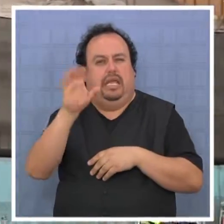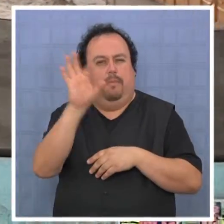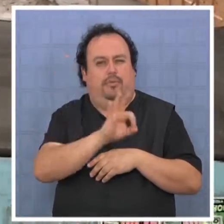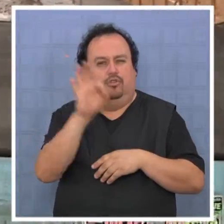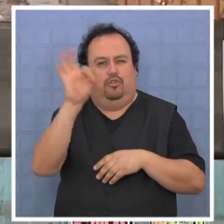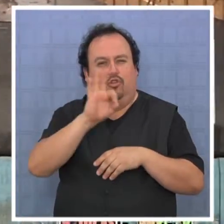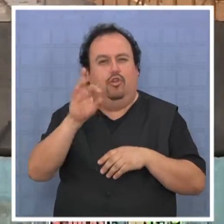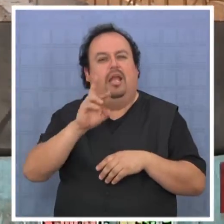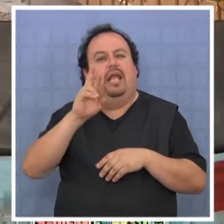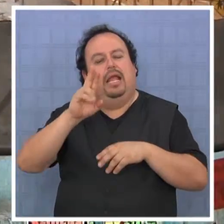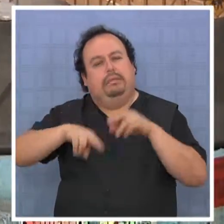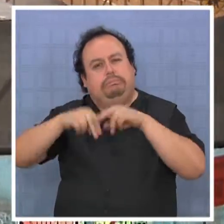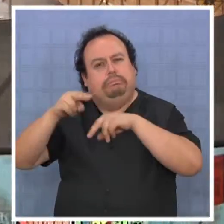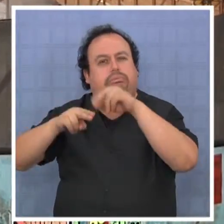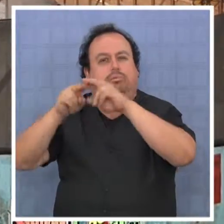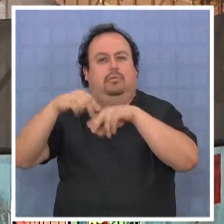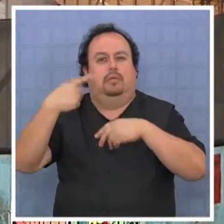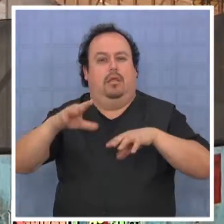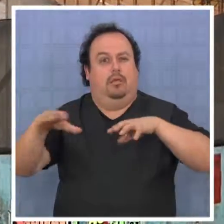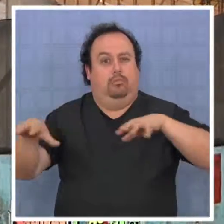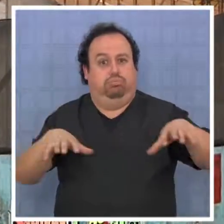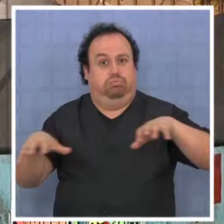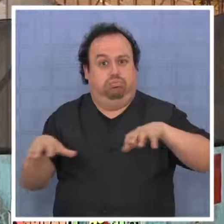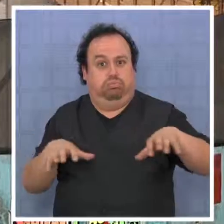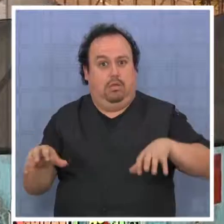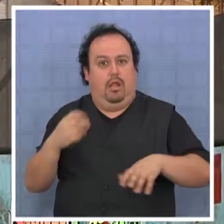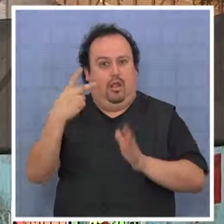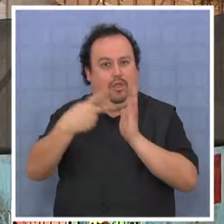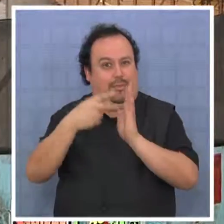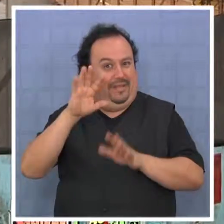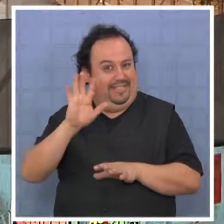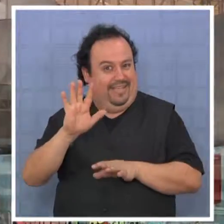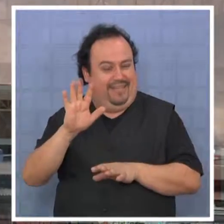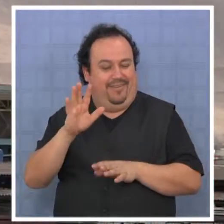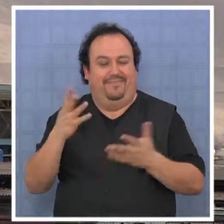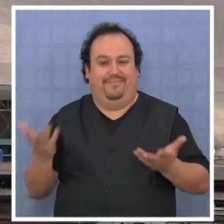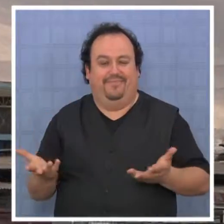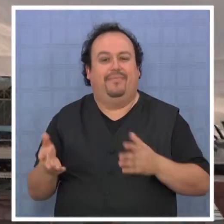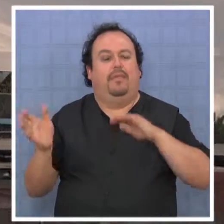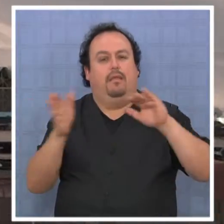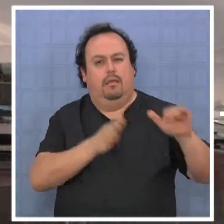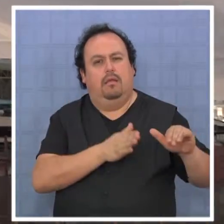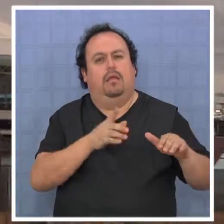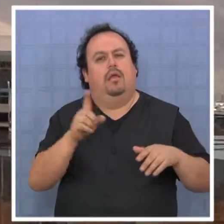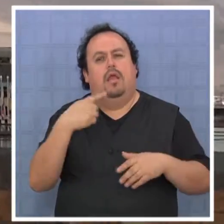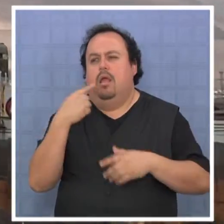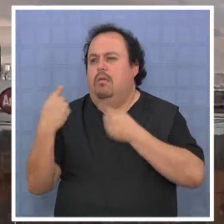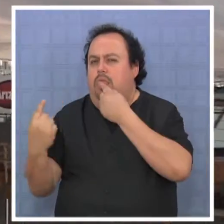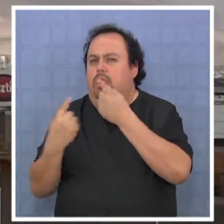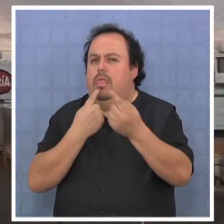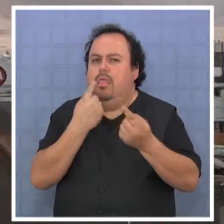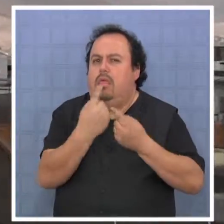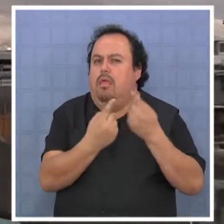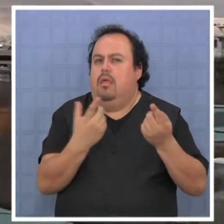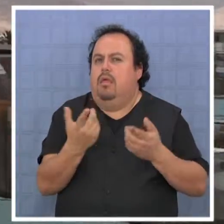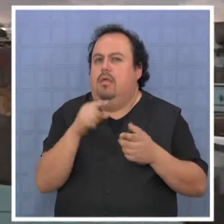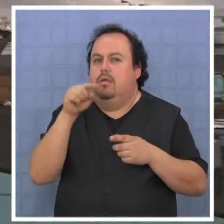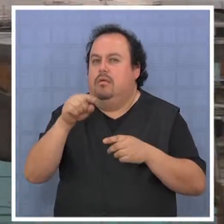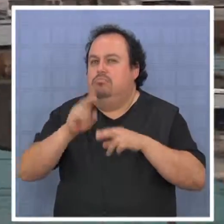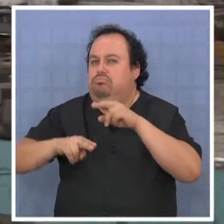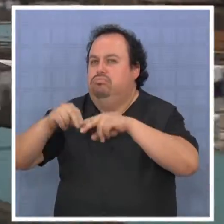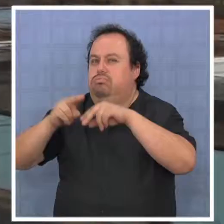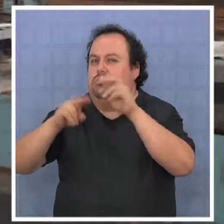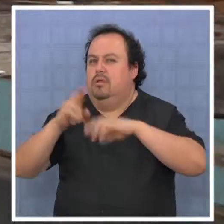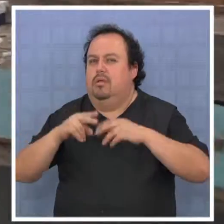todo lo que es reconstrucción derivado del terremoto del 2005. Por otro lado, aunque las versiones sobre la